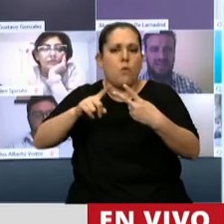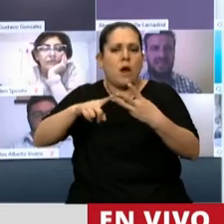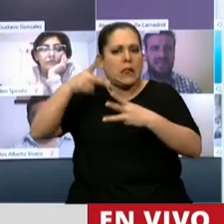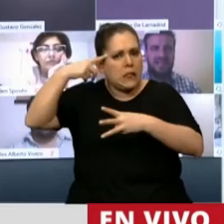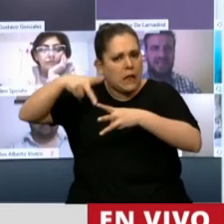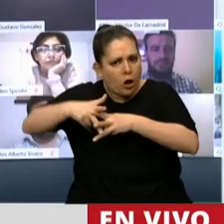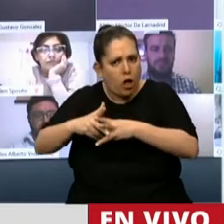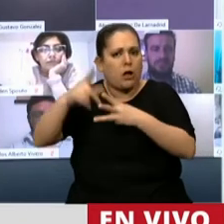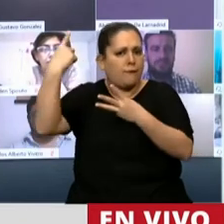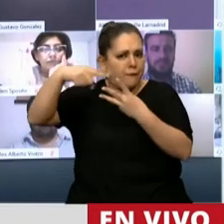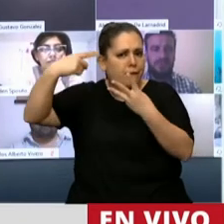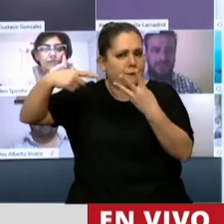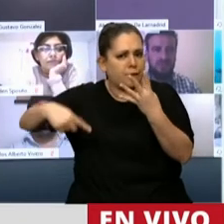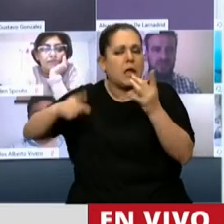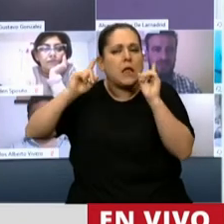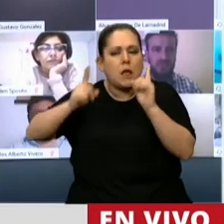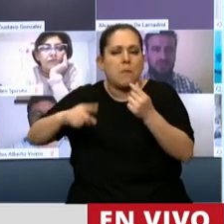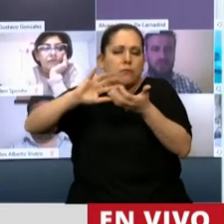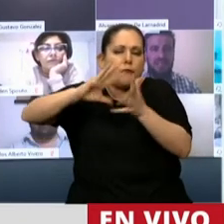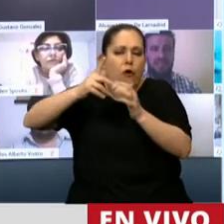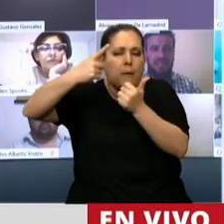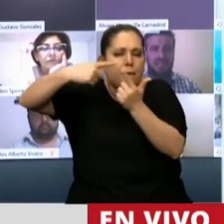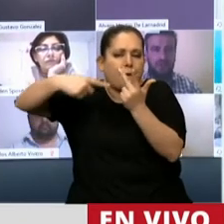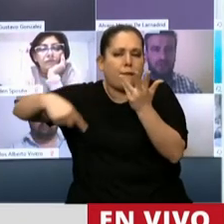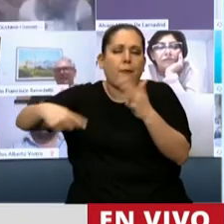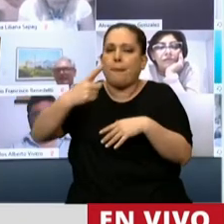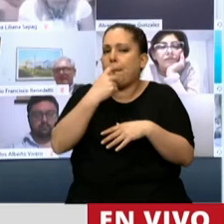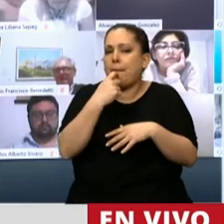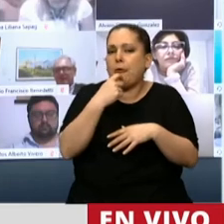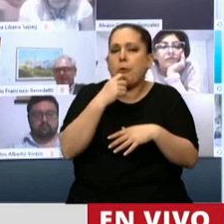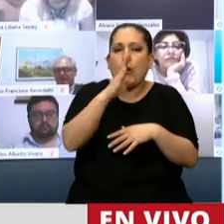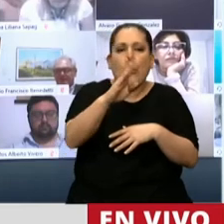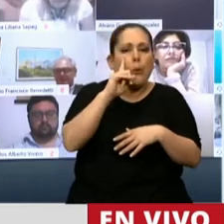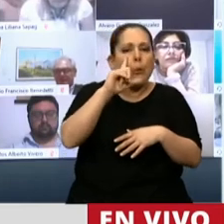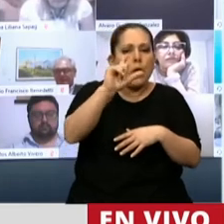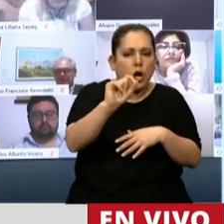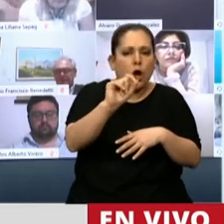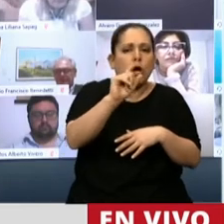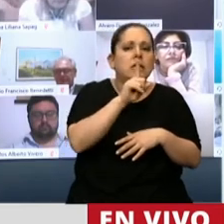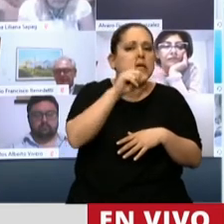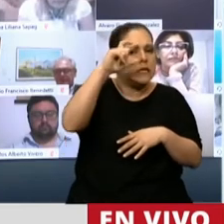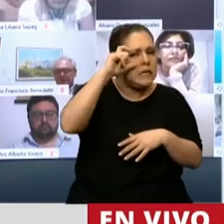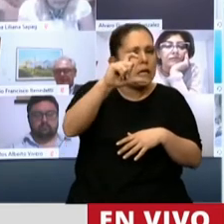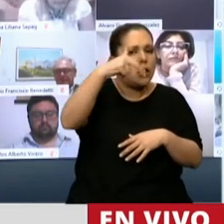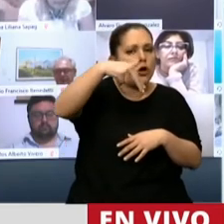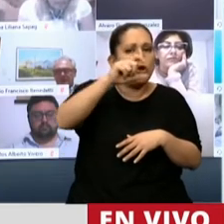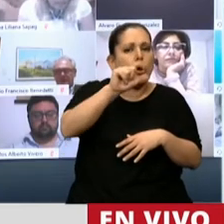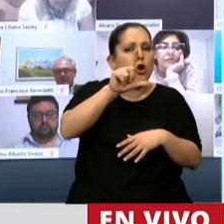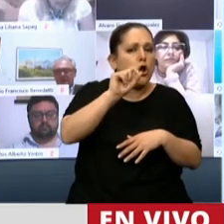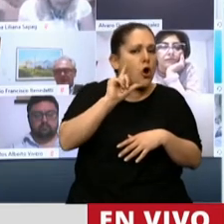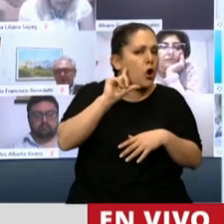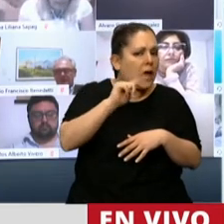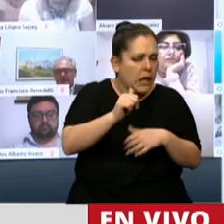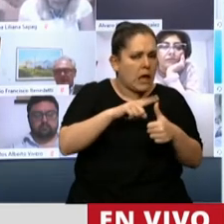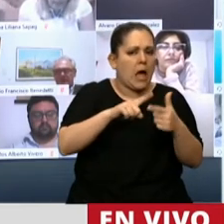sino que abarca a diversas ramas como la biotecnología, como el contenido